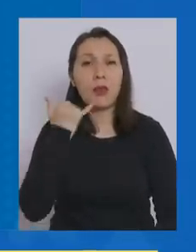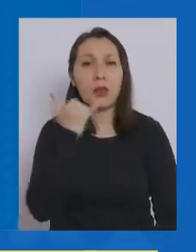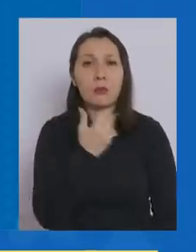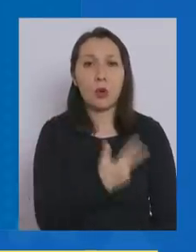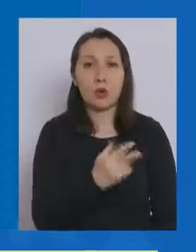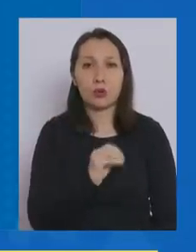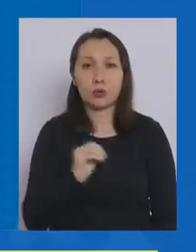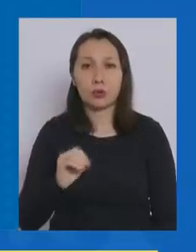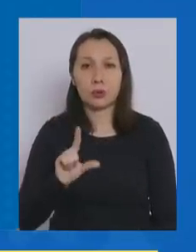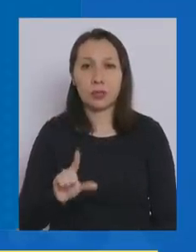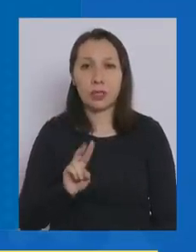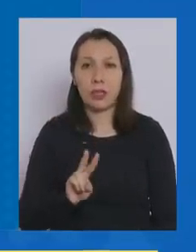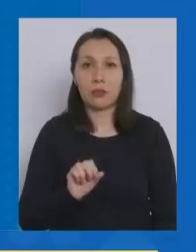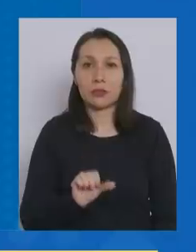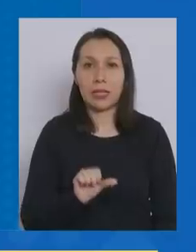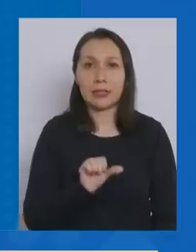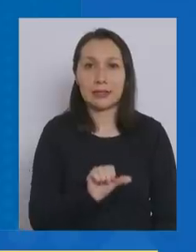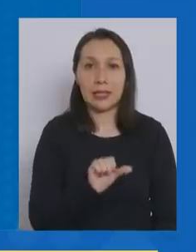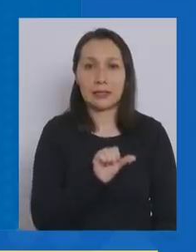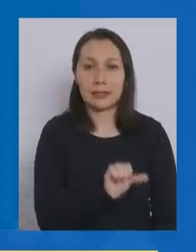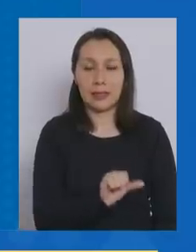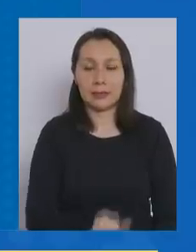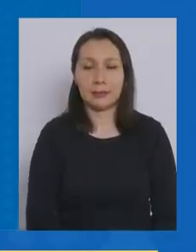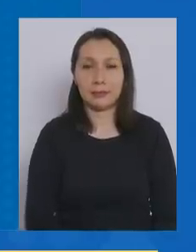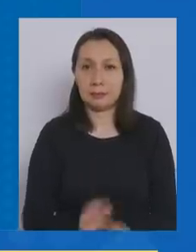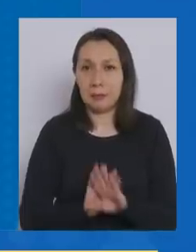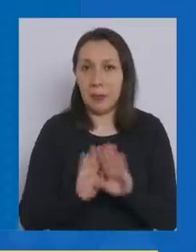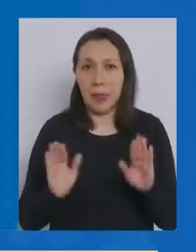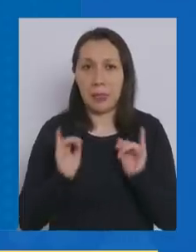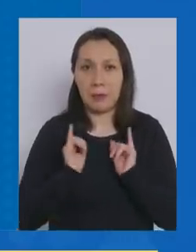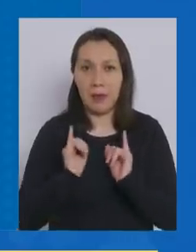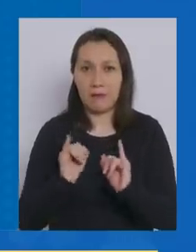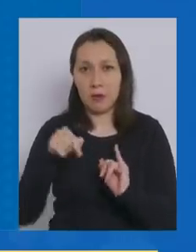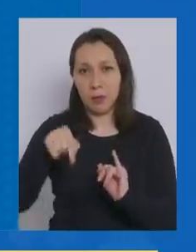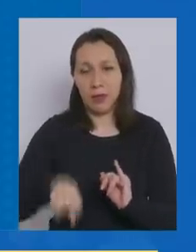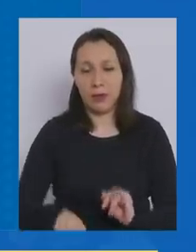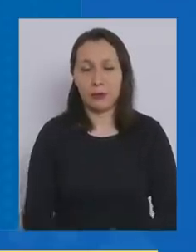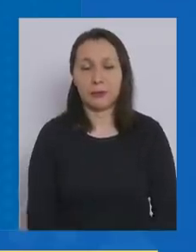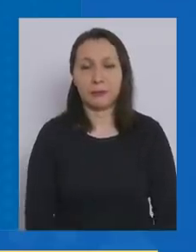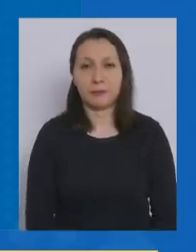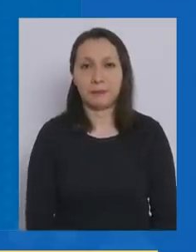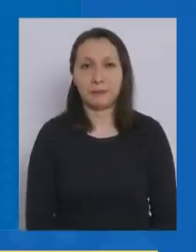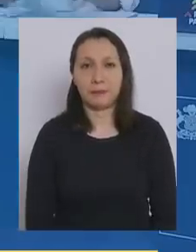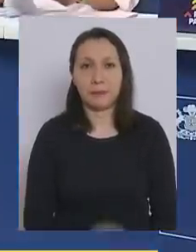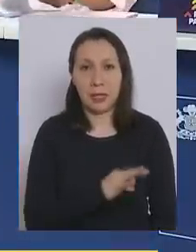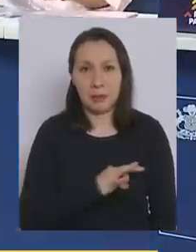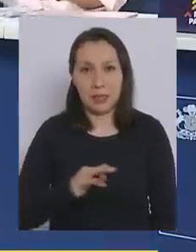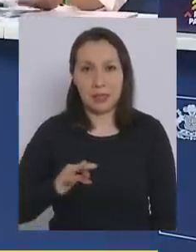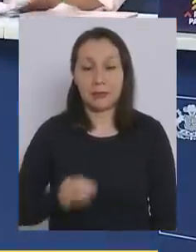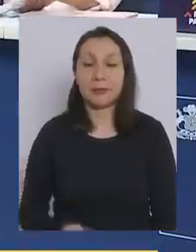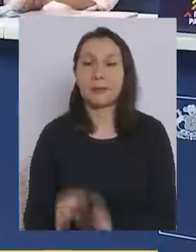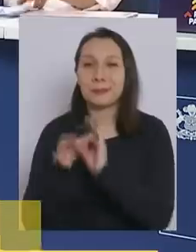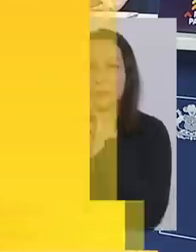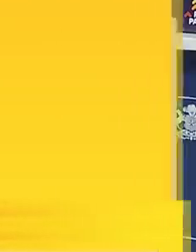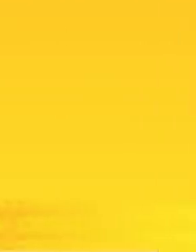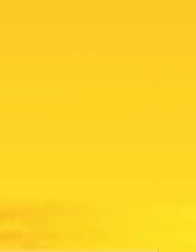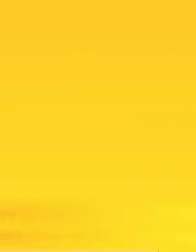-726-666. Eso es todo en cuanto al reporte del día de hoy, ministro. Muchas gracias.